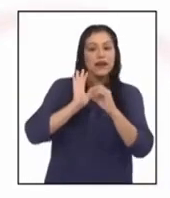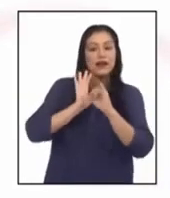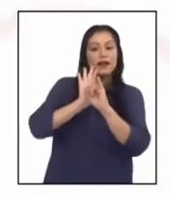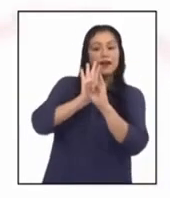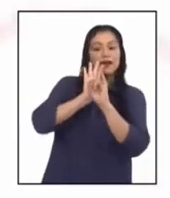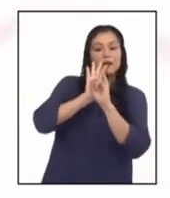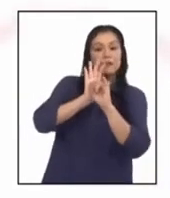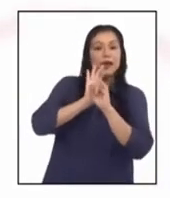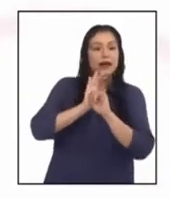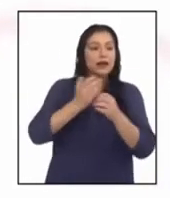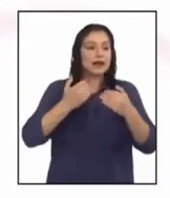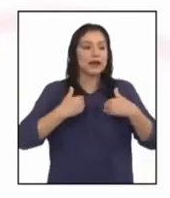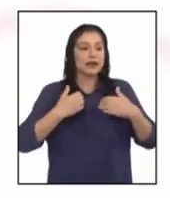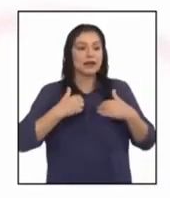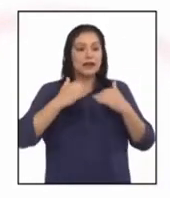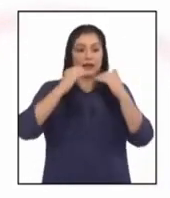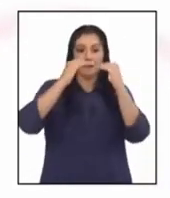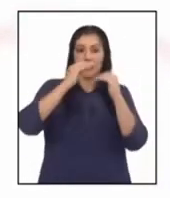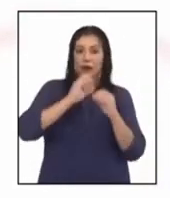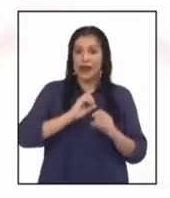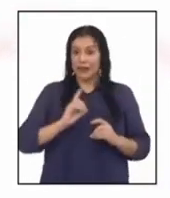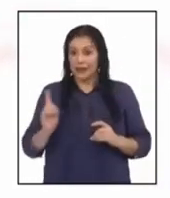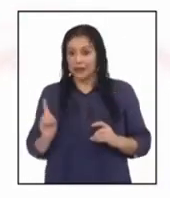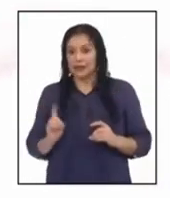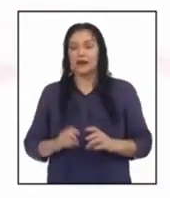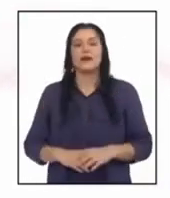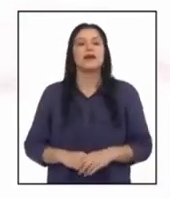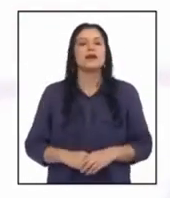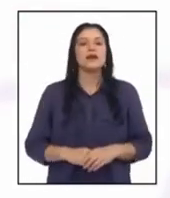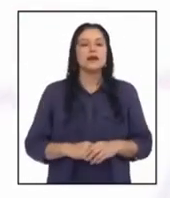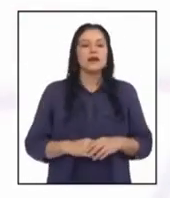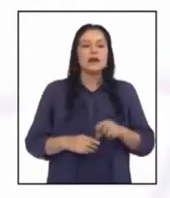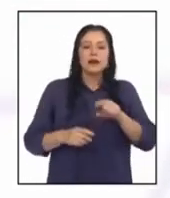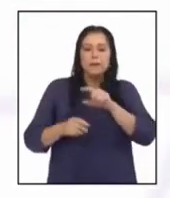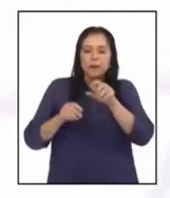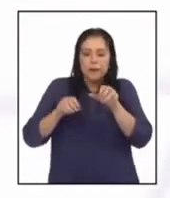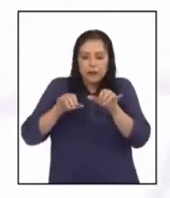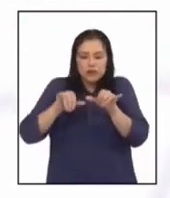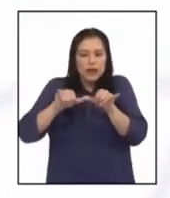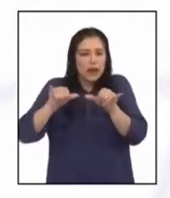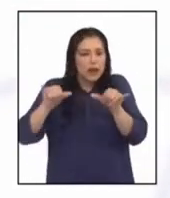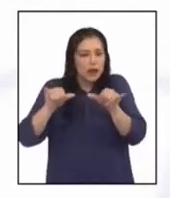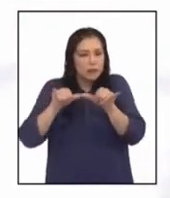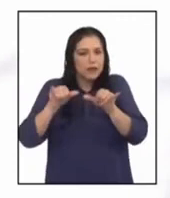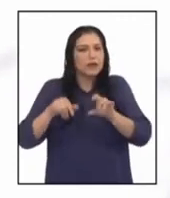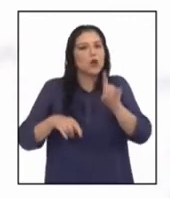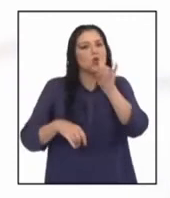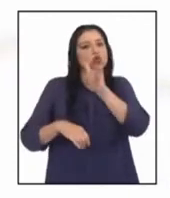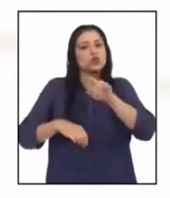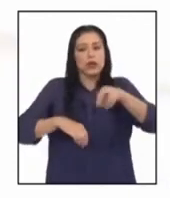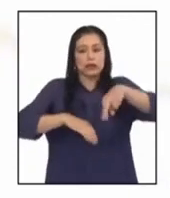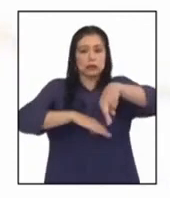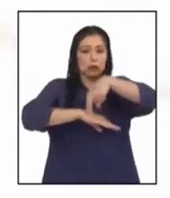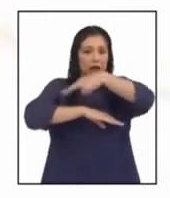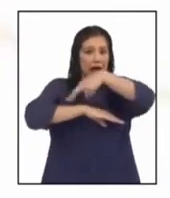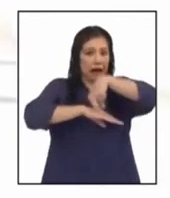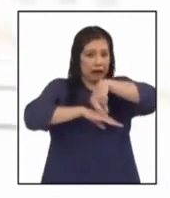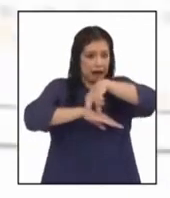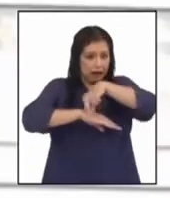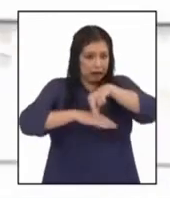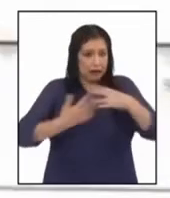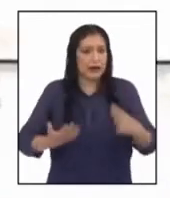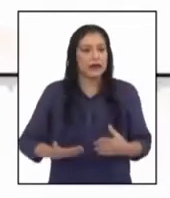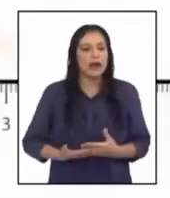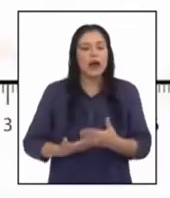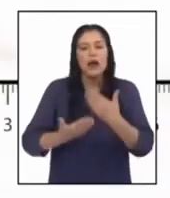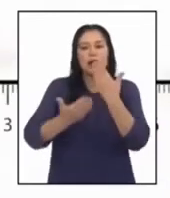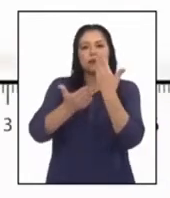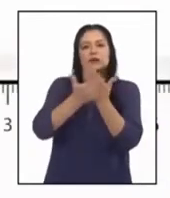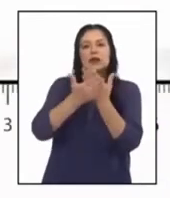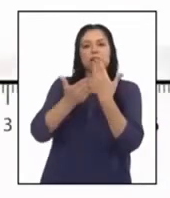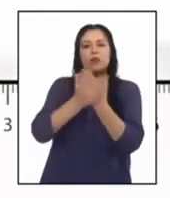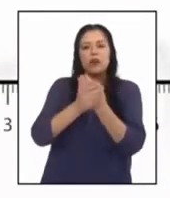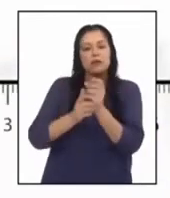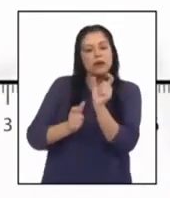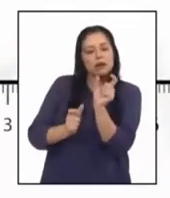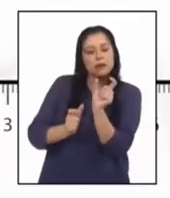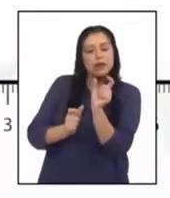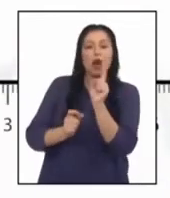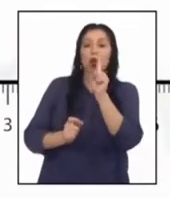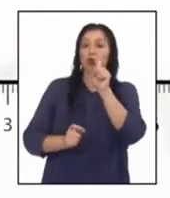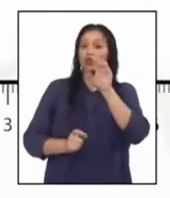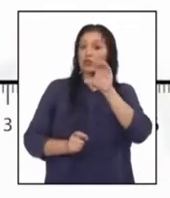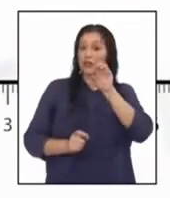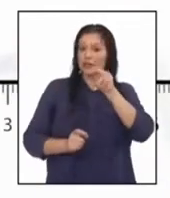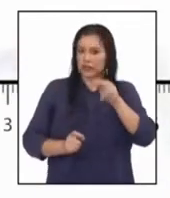encuentra en la parte inferior derecha. Tomamos la medida haciendo uso de la regla. Se constata que mide un